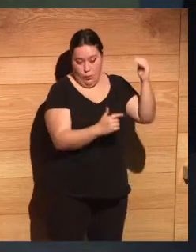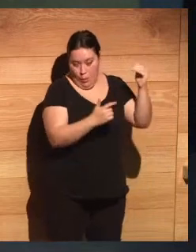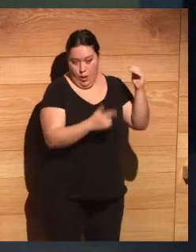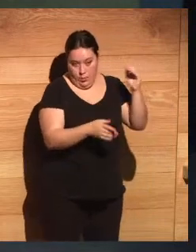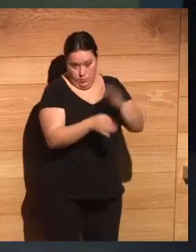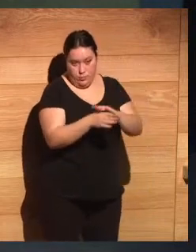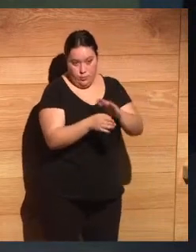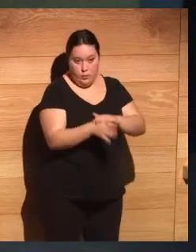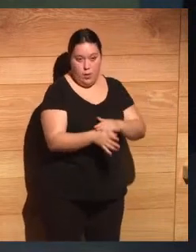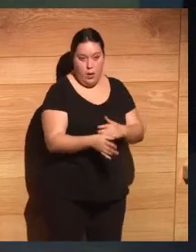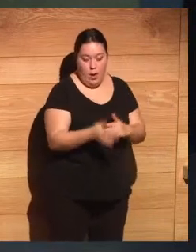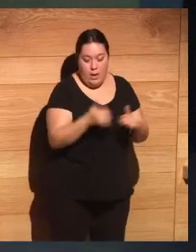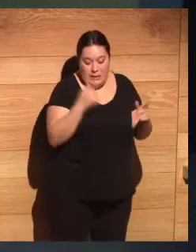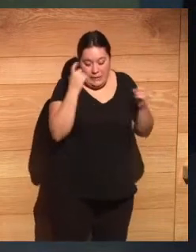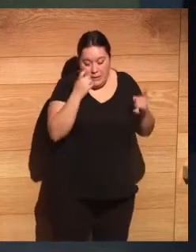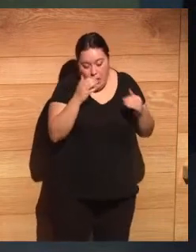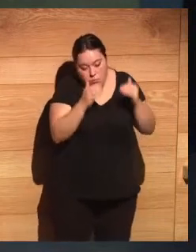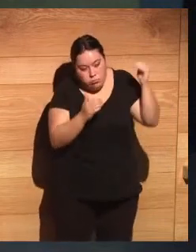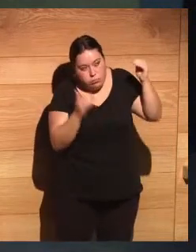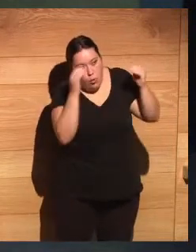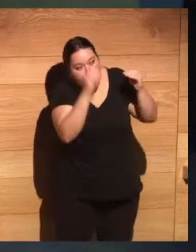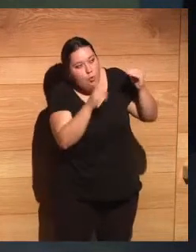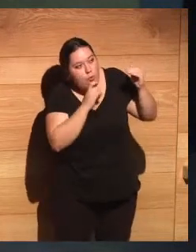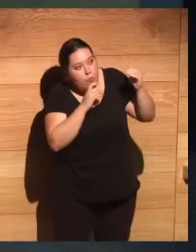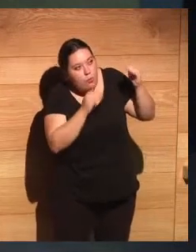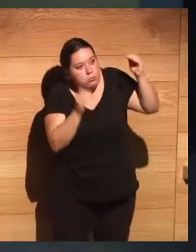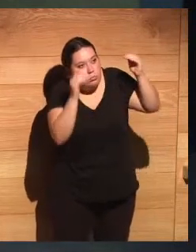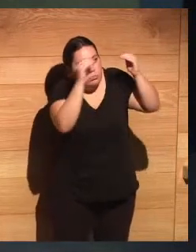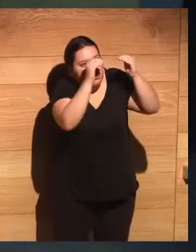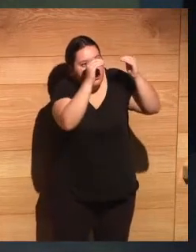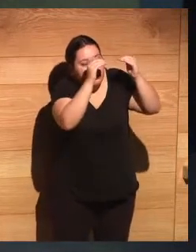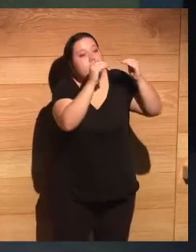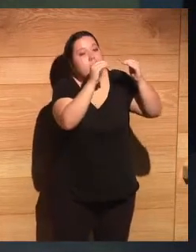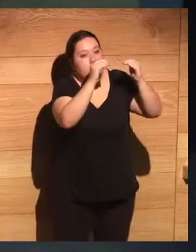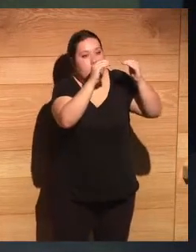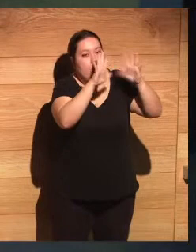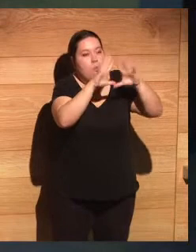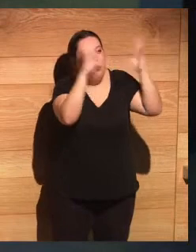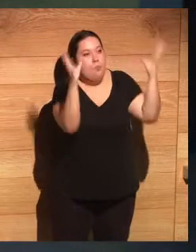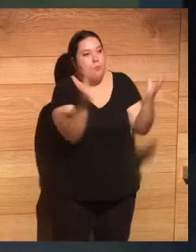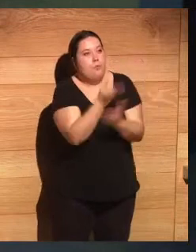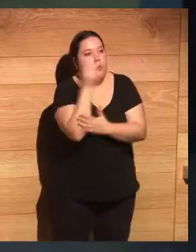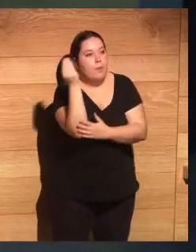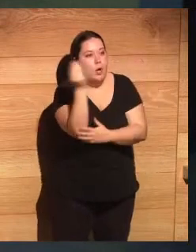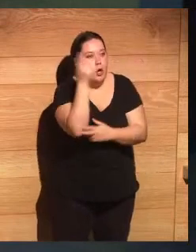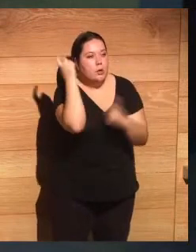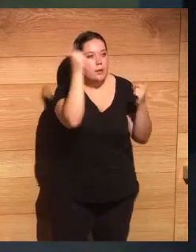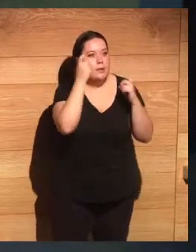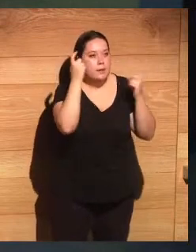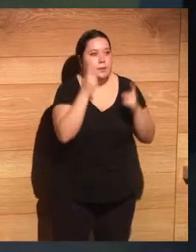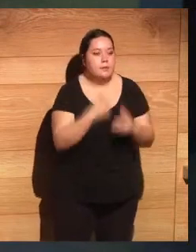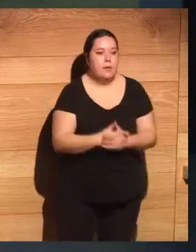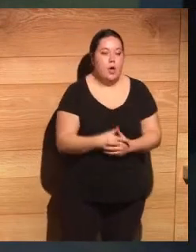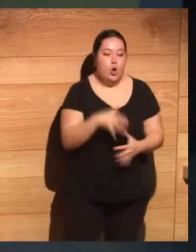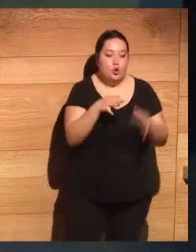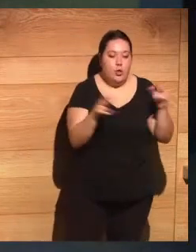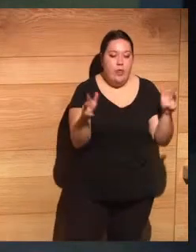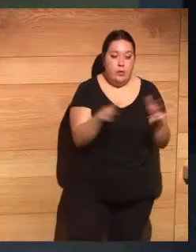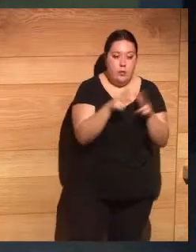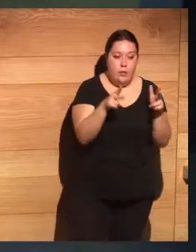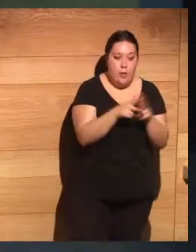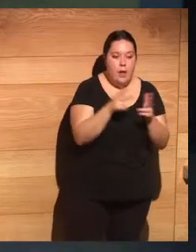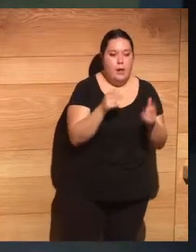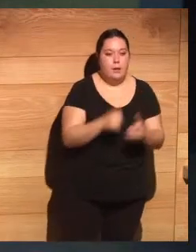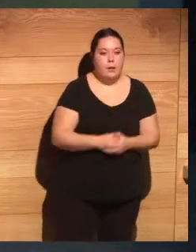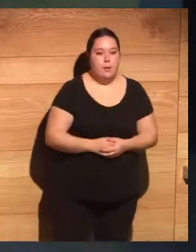equilibramos, porque tenemos que mantener siempre la aspiración del mundo mejor y de la justicia social mínima, pues con rentas